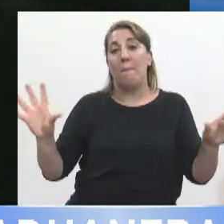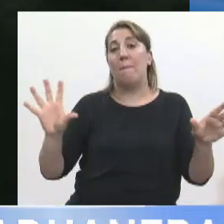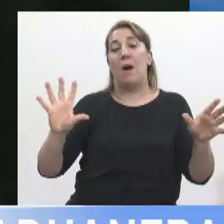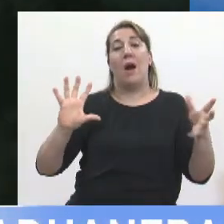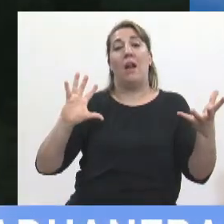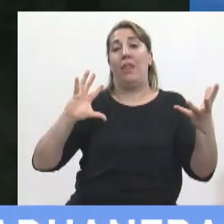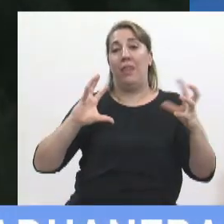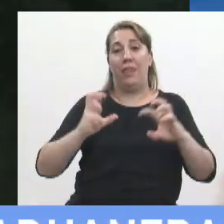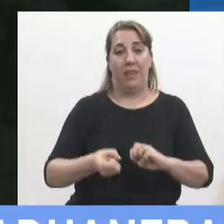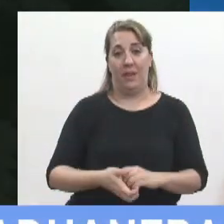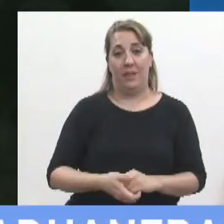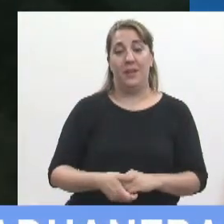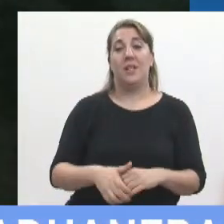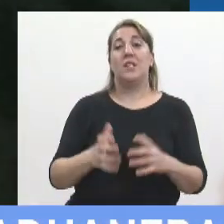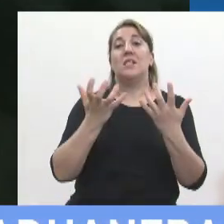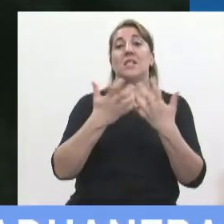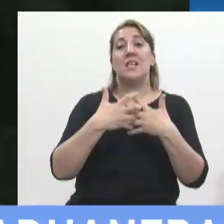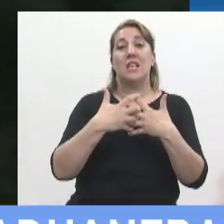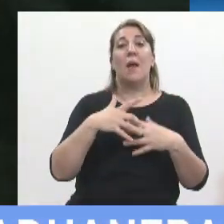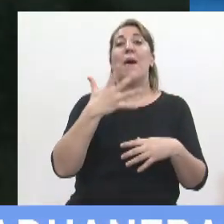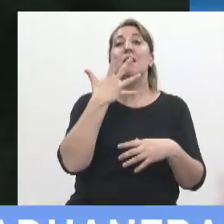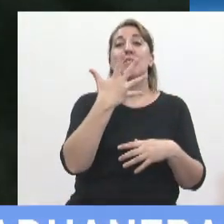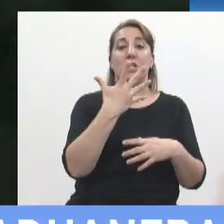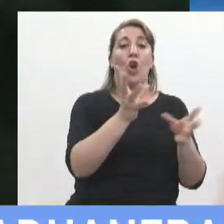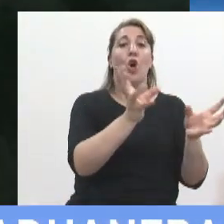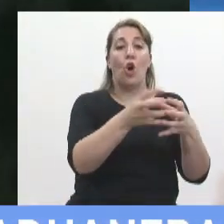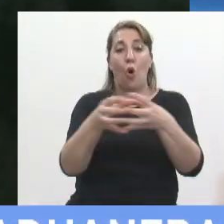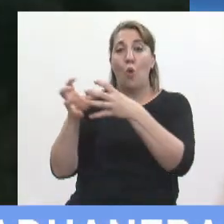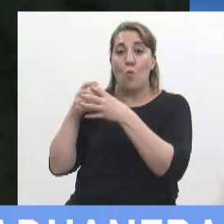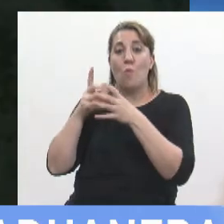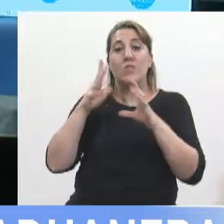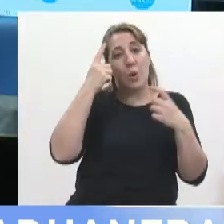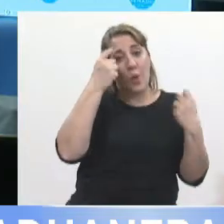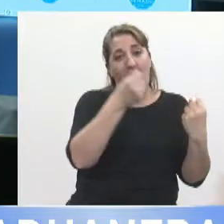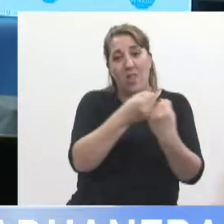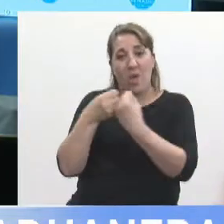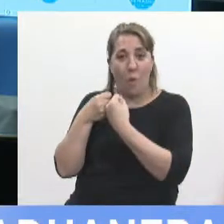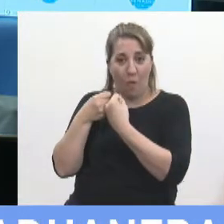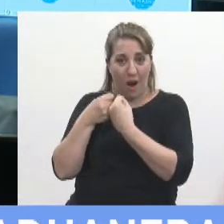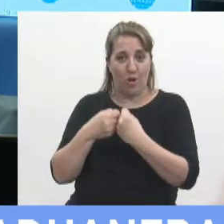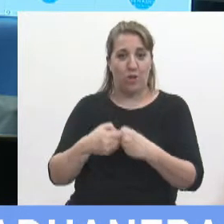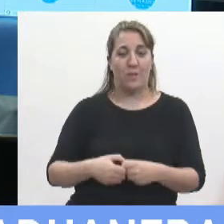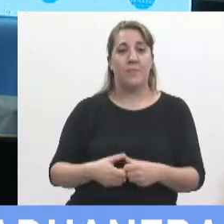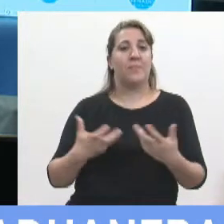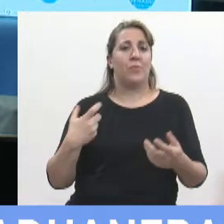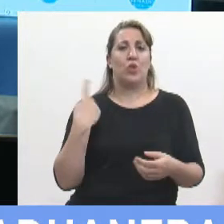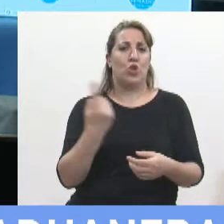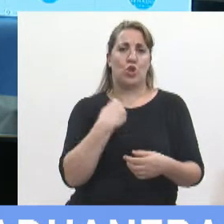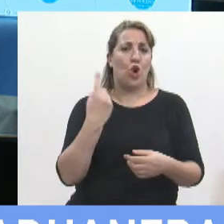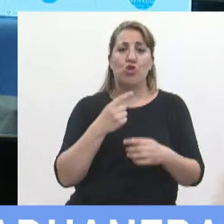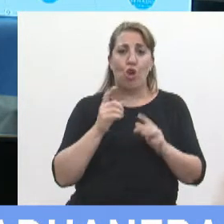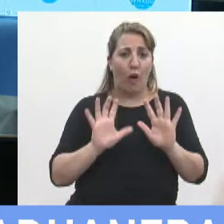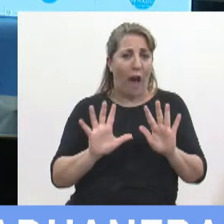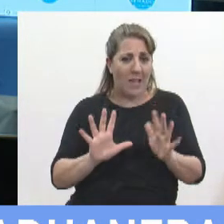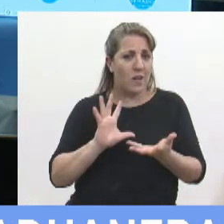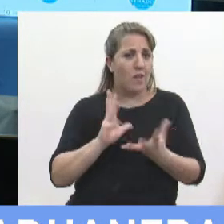desintegración del sistema de cinco partidos que se ponían de acuerdo dentro del régimen parlamentario nosotros no tenemos ese